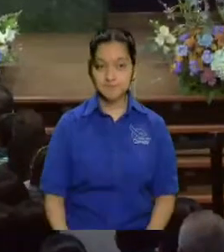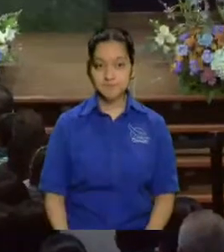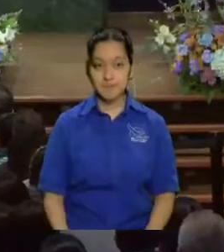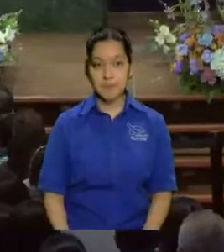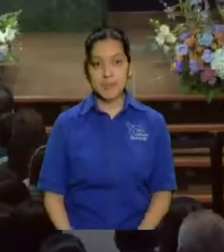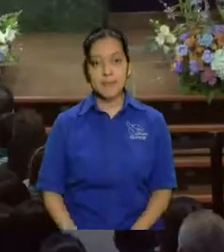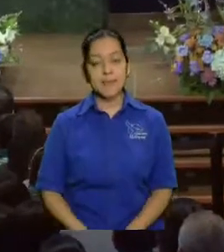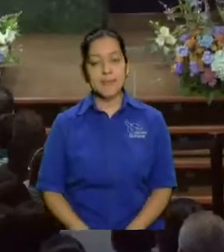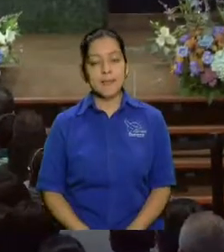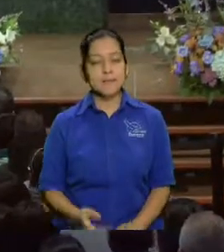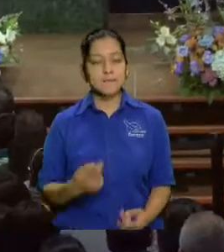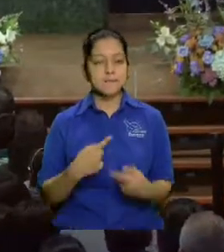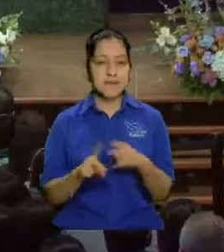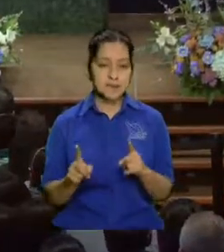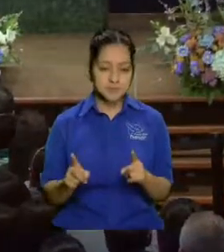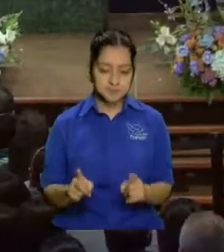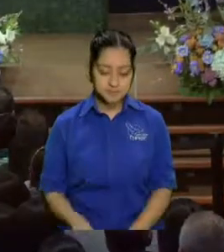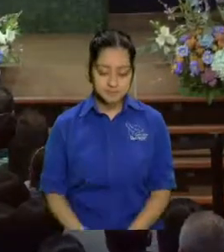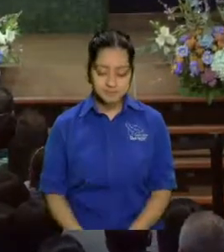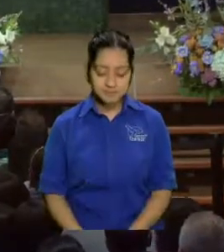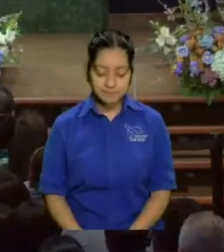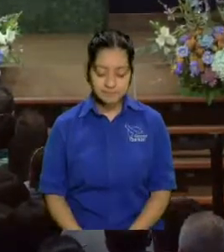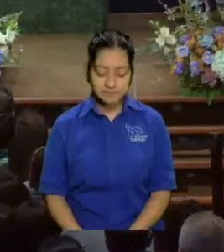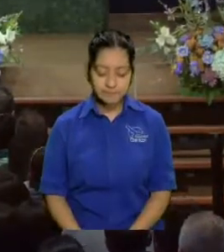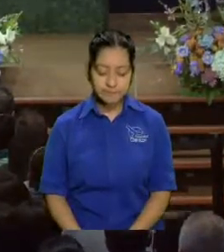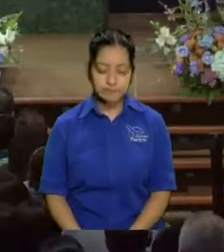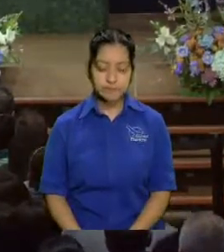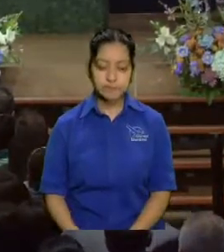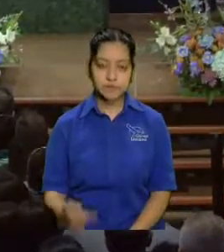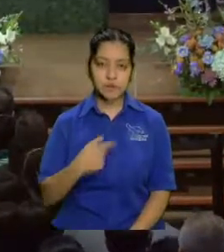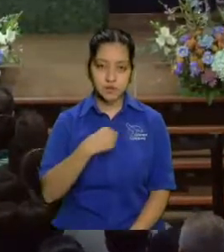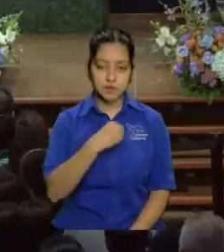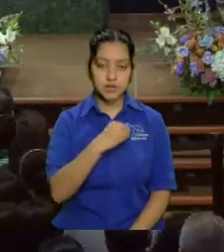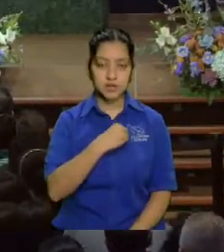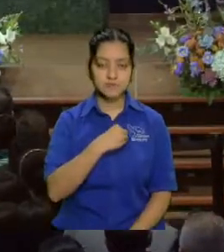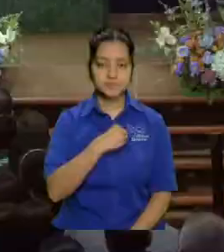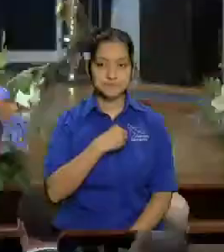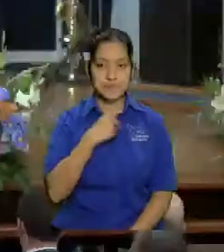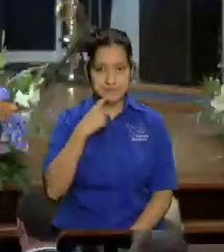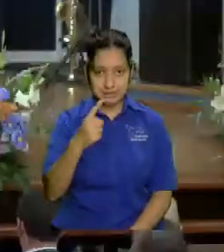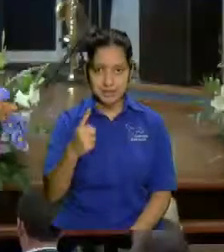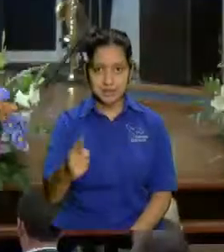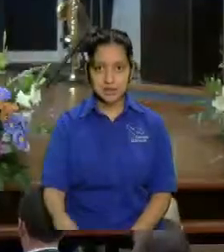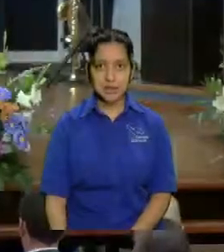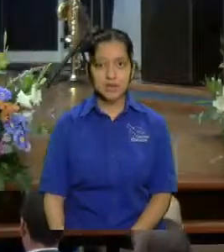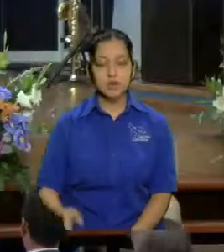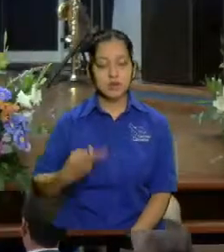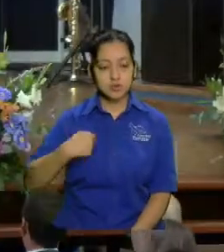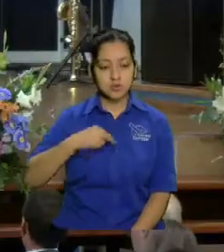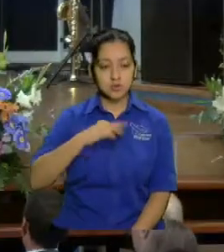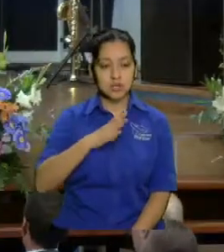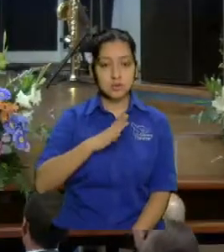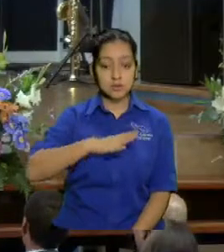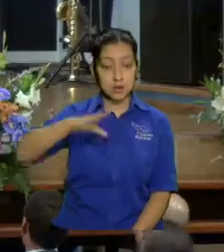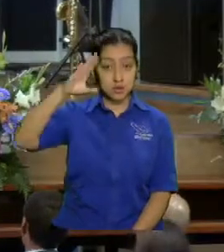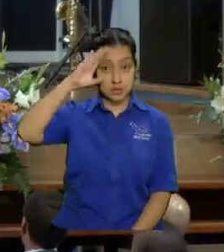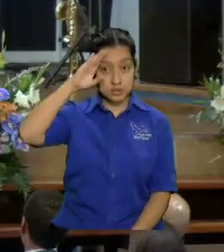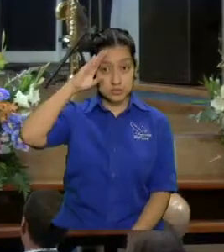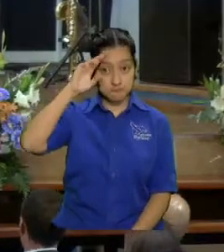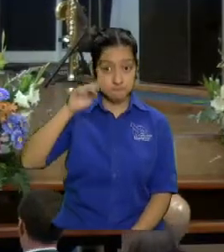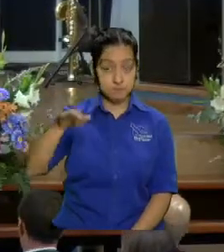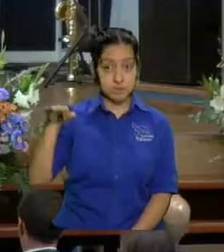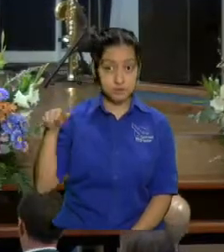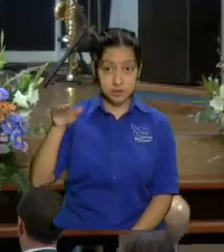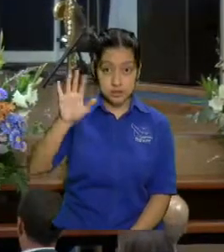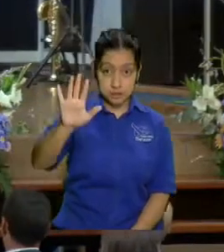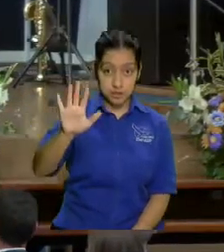pero hacia donde voy con esto entonces dije yo debemos de conquistar la zona 5 debe saber usted que la zona 5 antes